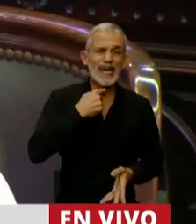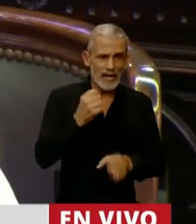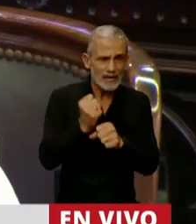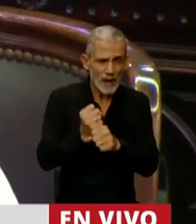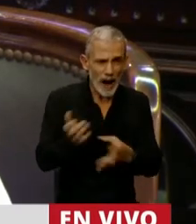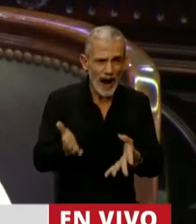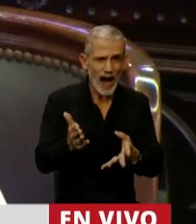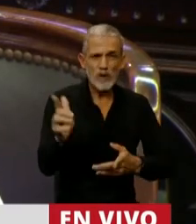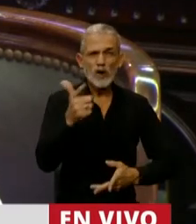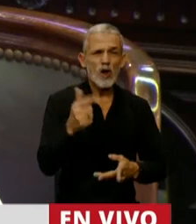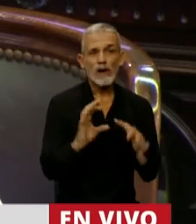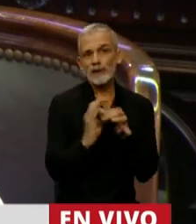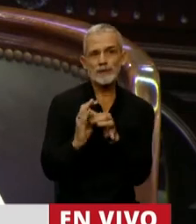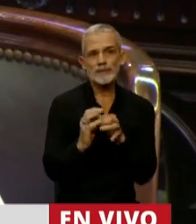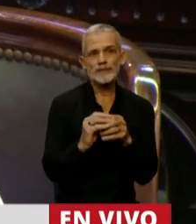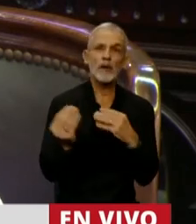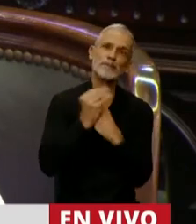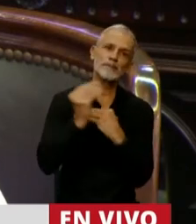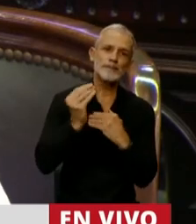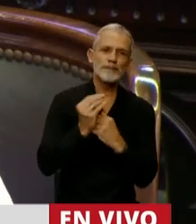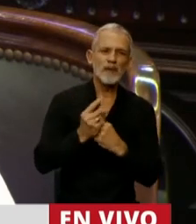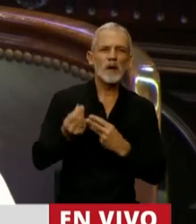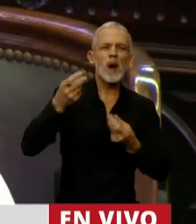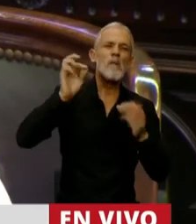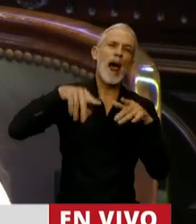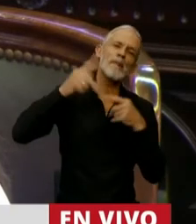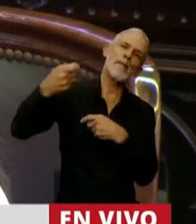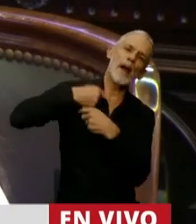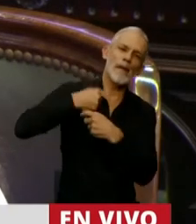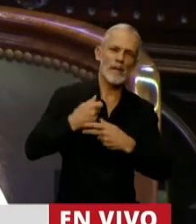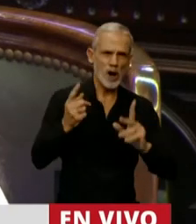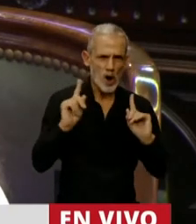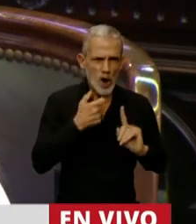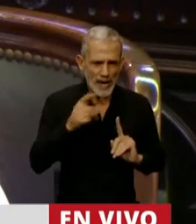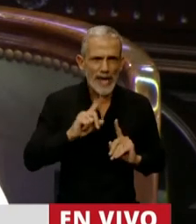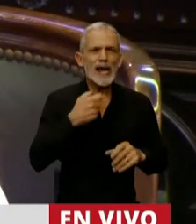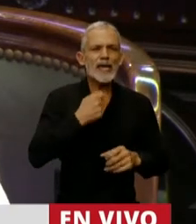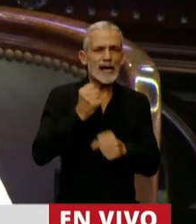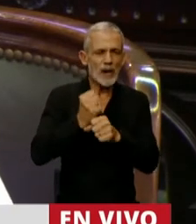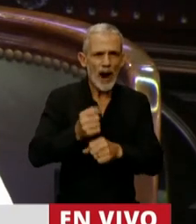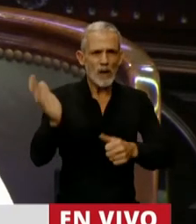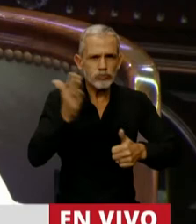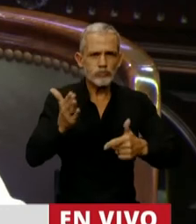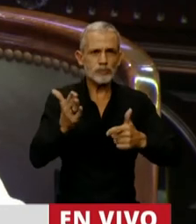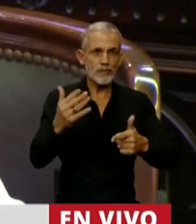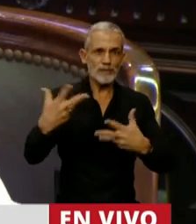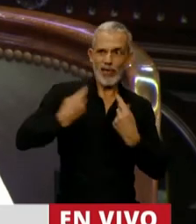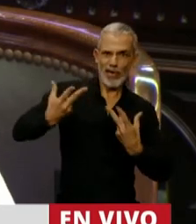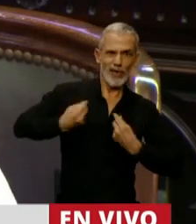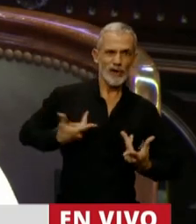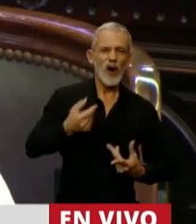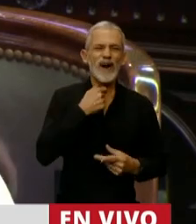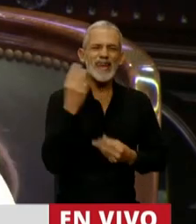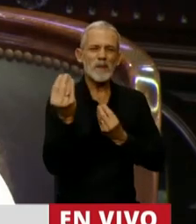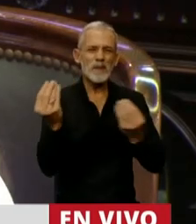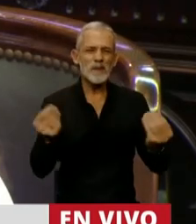trabajar y no tener que depender de la dávida del gobierno, los que quieren producir y no los dejan, los que quieren vivir en una